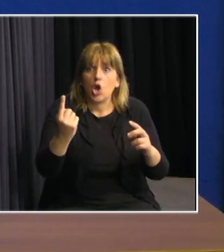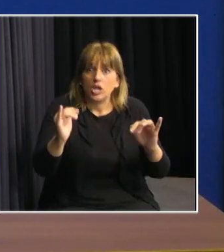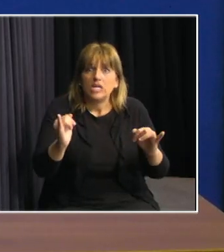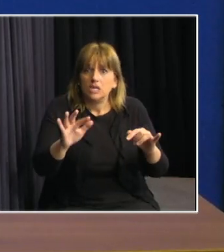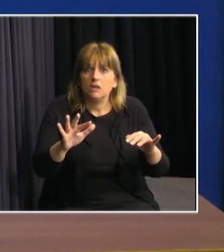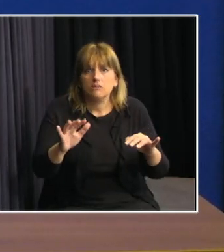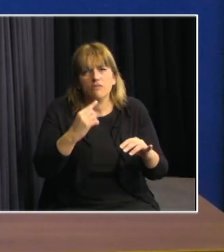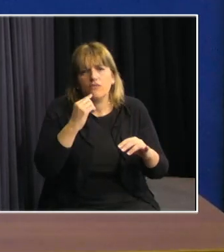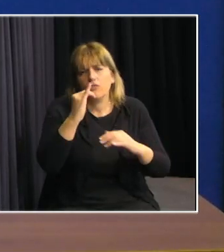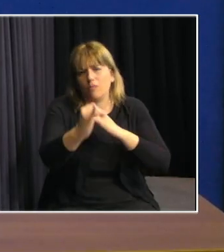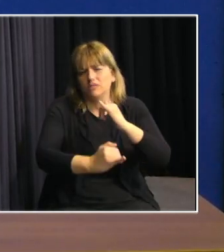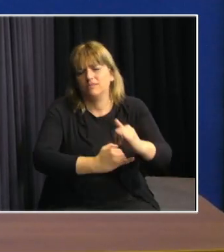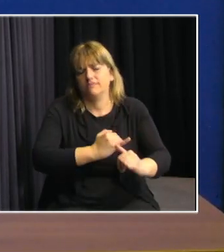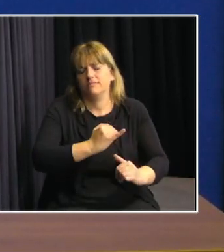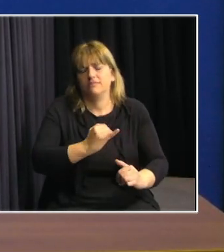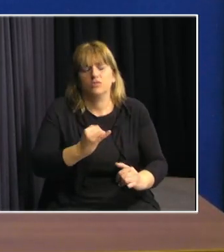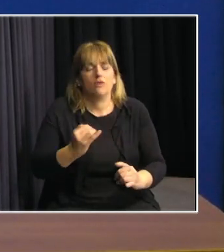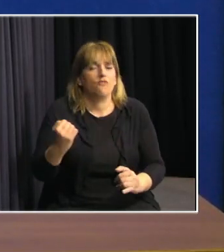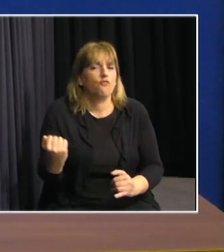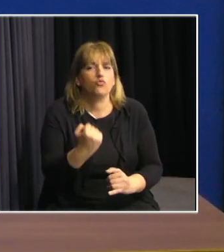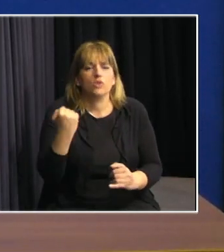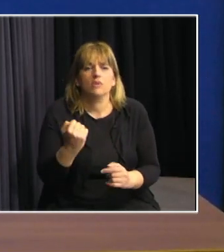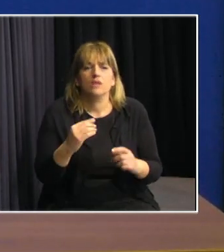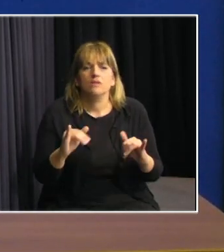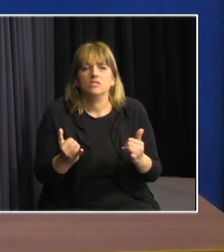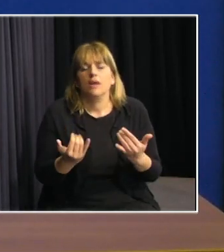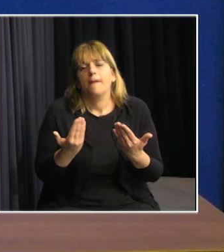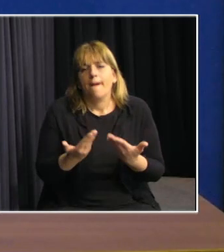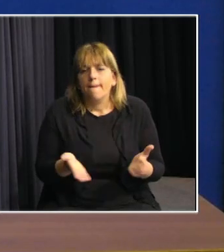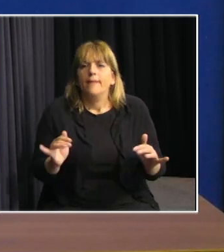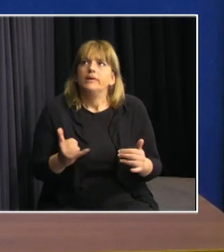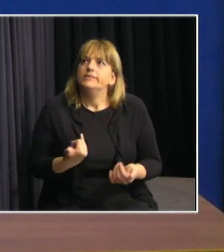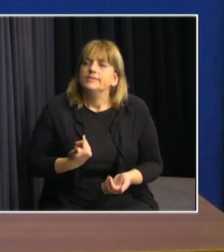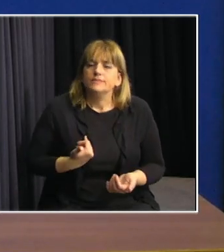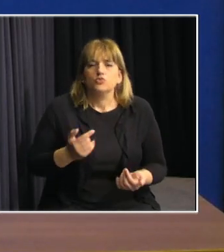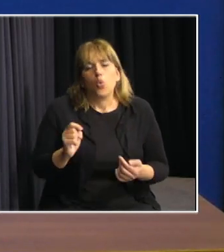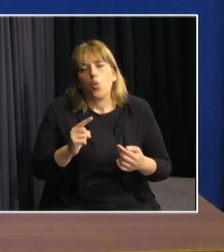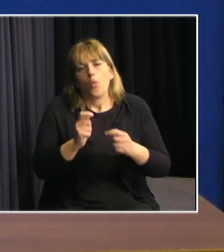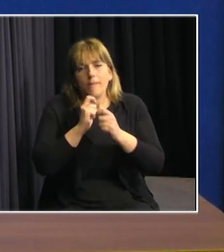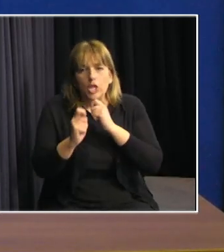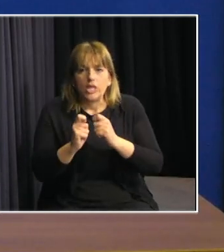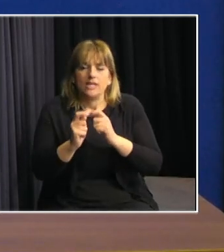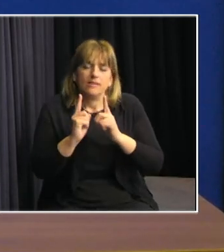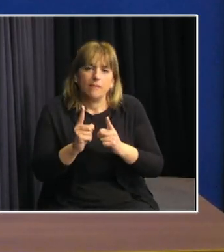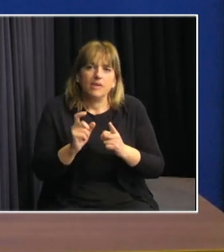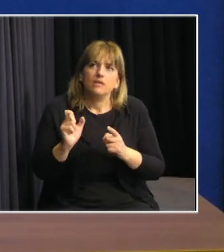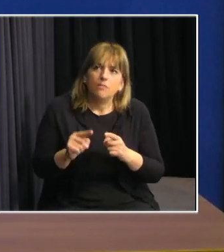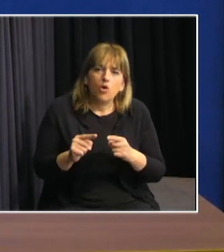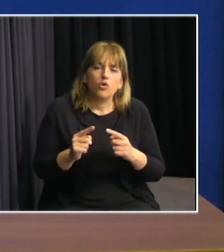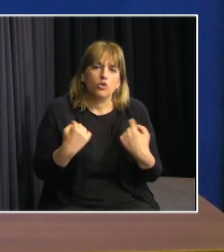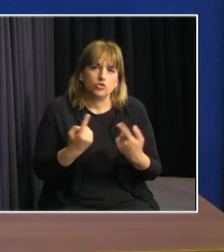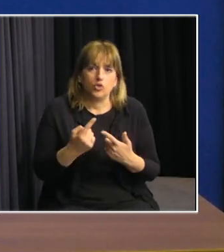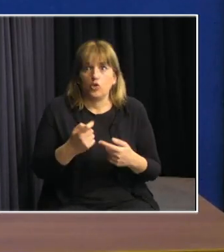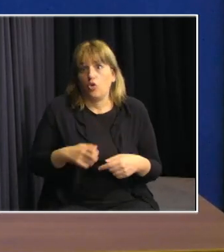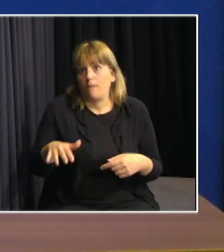sido crucial, nos hemos ido entrenando, enterando los periodistas y a través de nosotros la